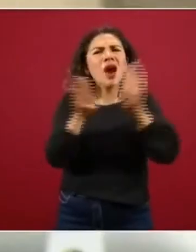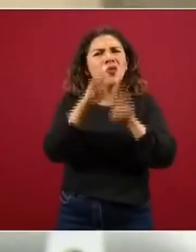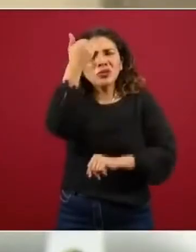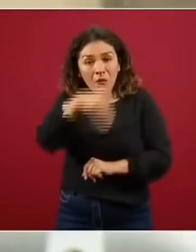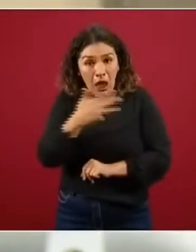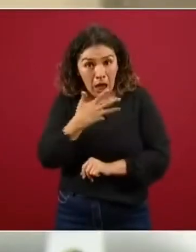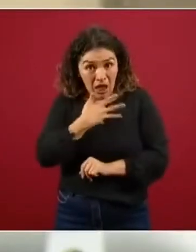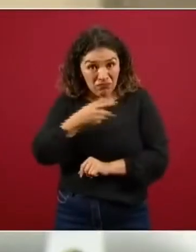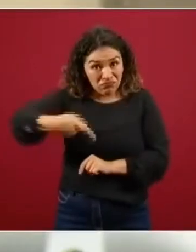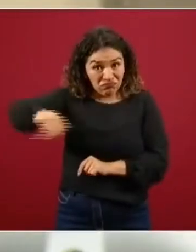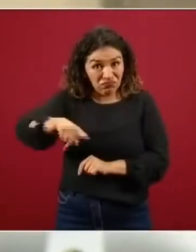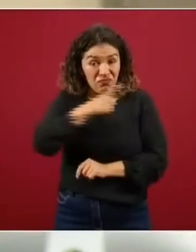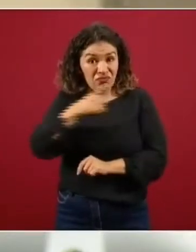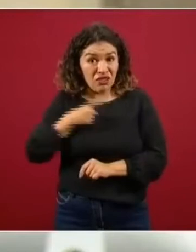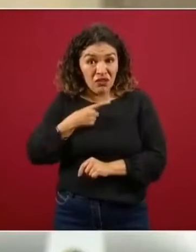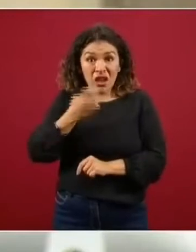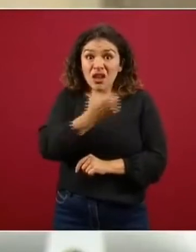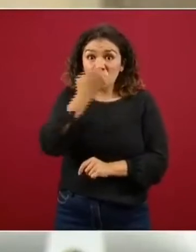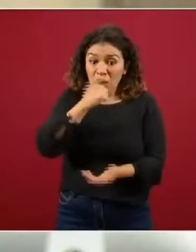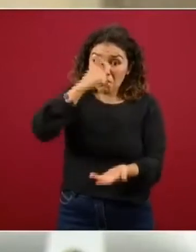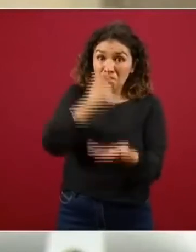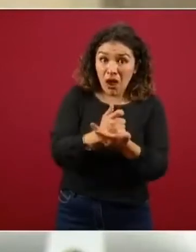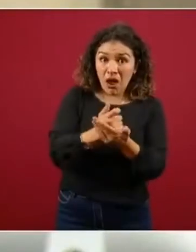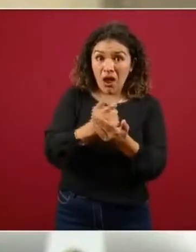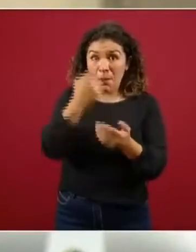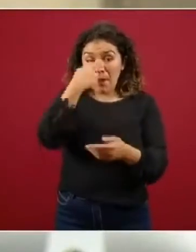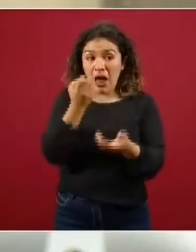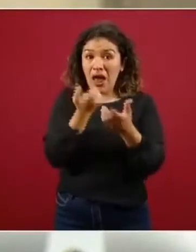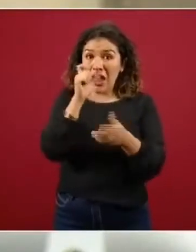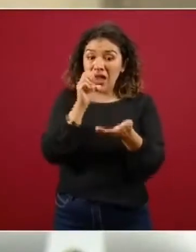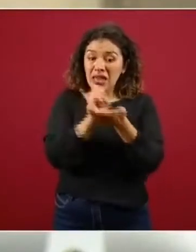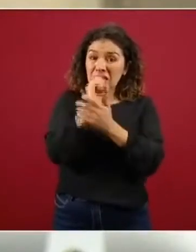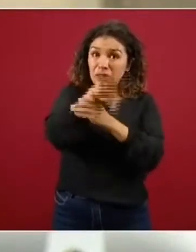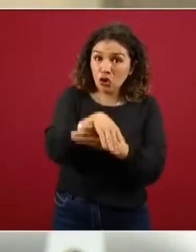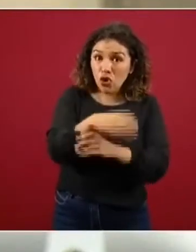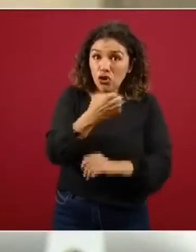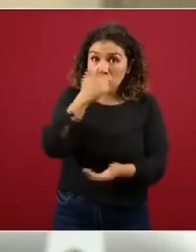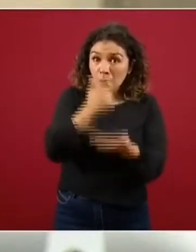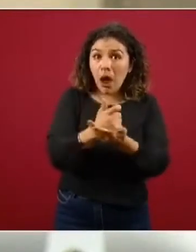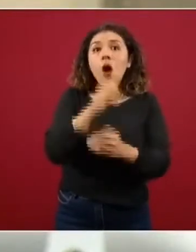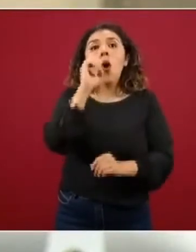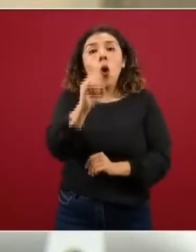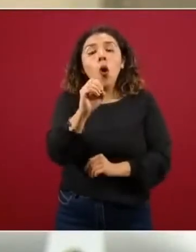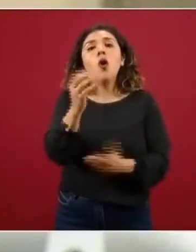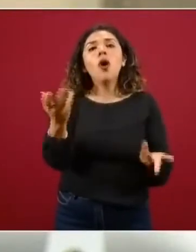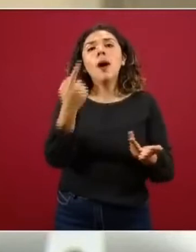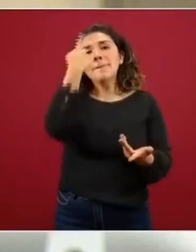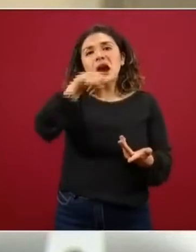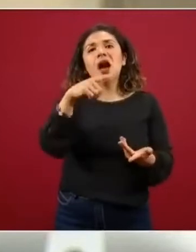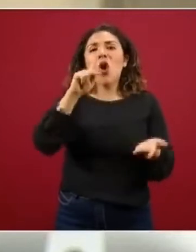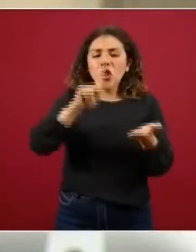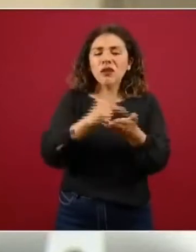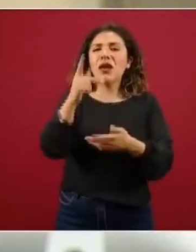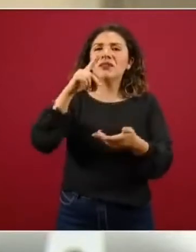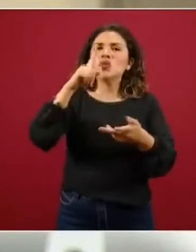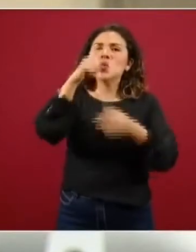si va a haber una condición por parte de los planteles de reinscripción y además de obviamente de reinscripciones